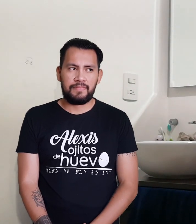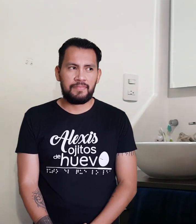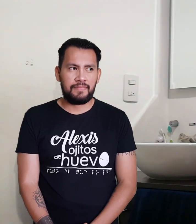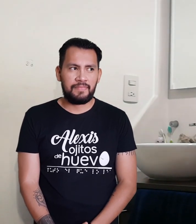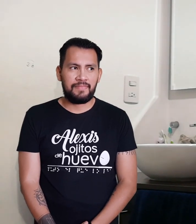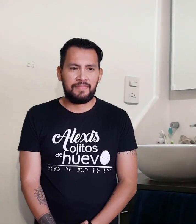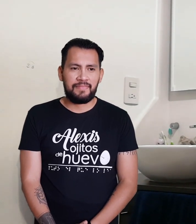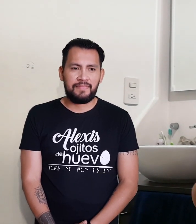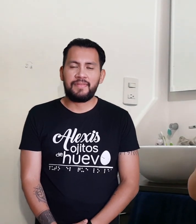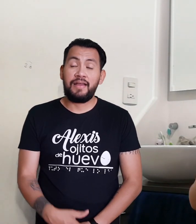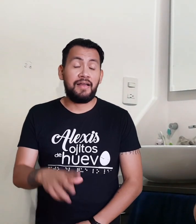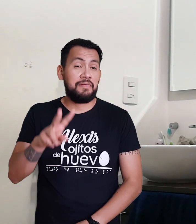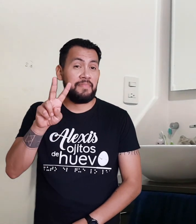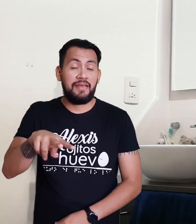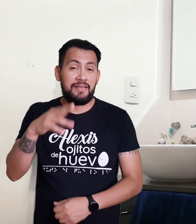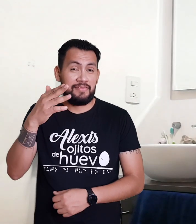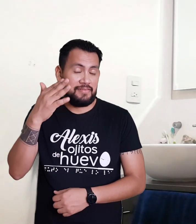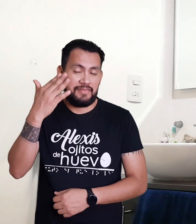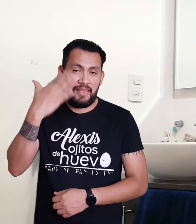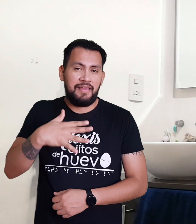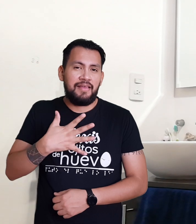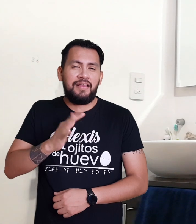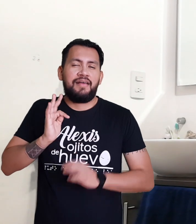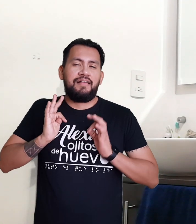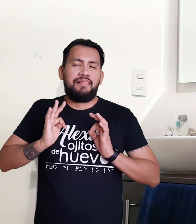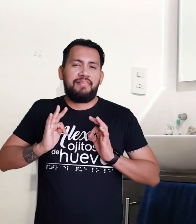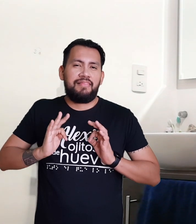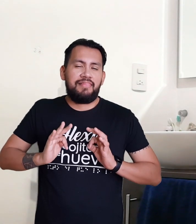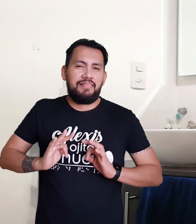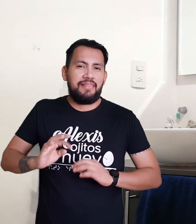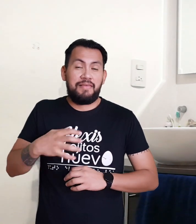Oh aquí Aquí ocurren Las más grandes Magias Las más grandes